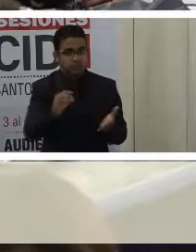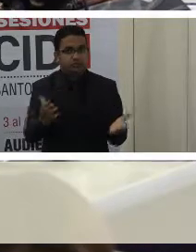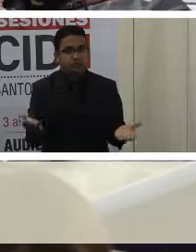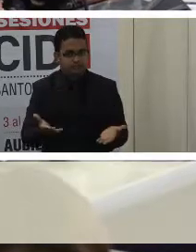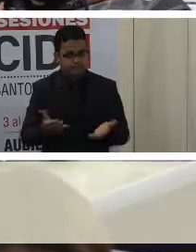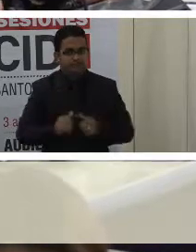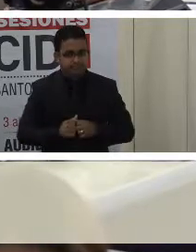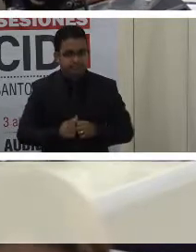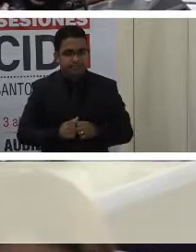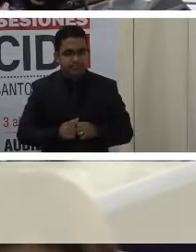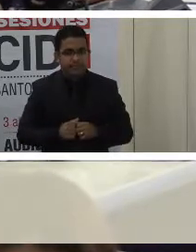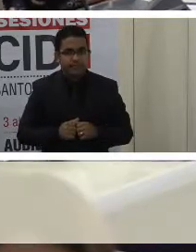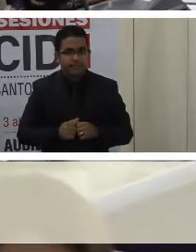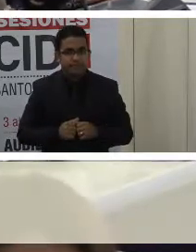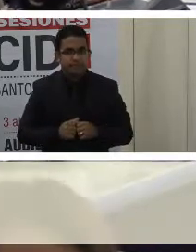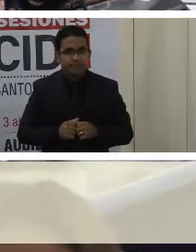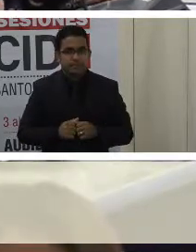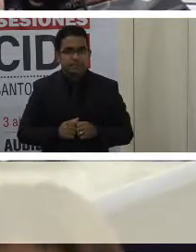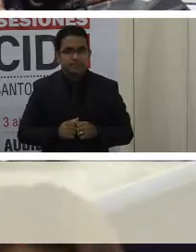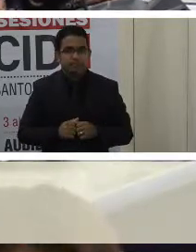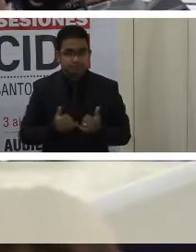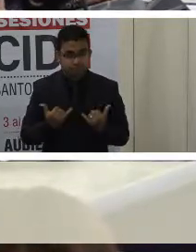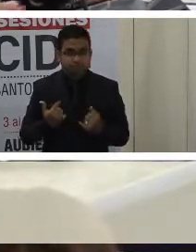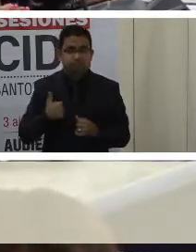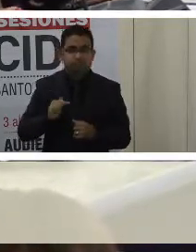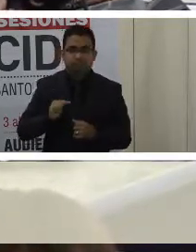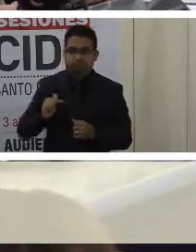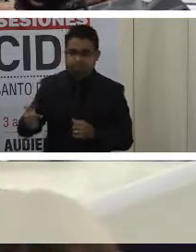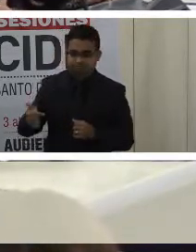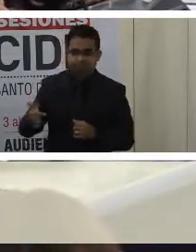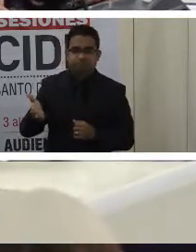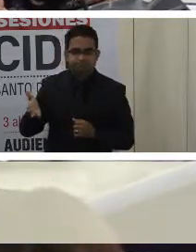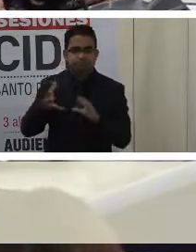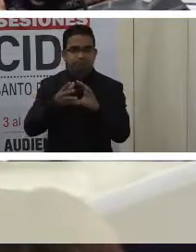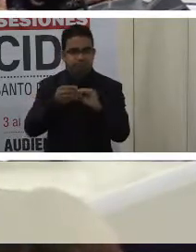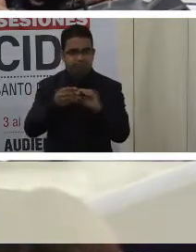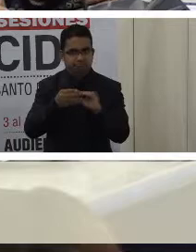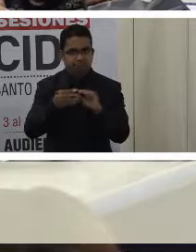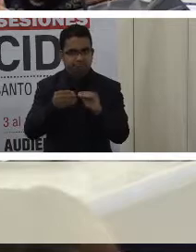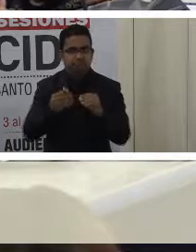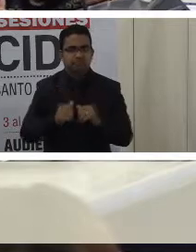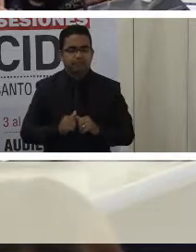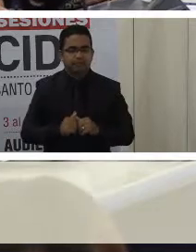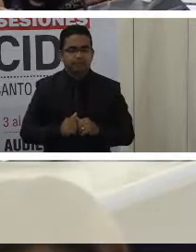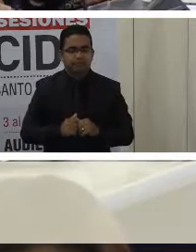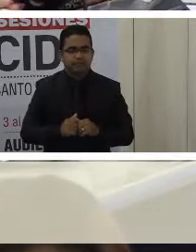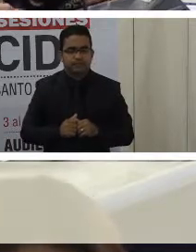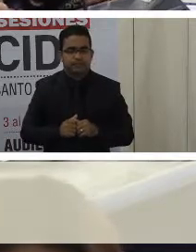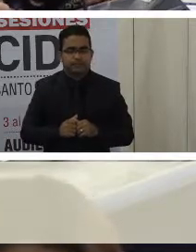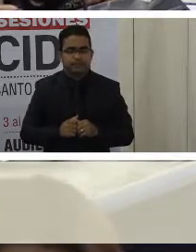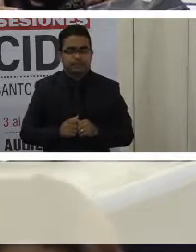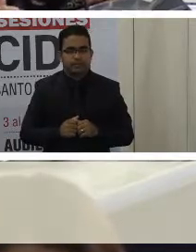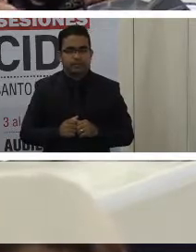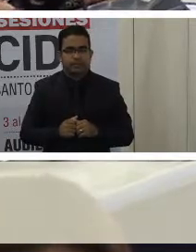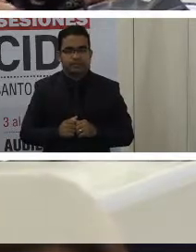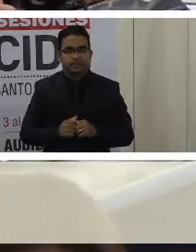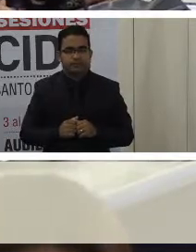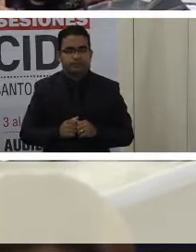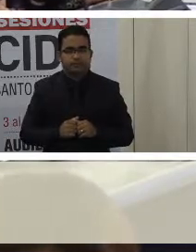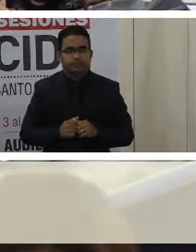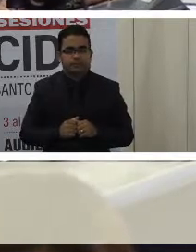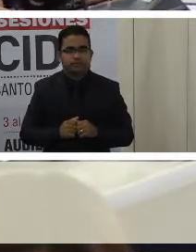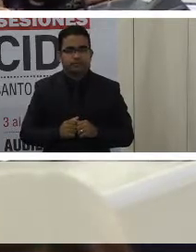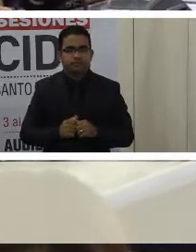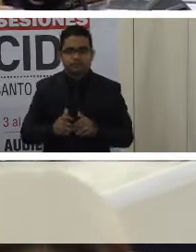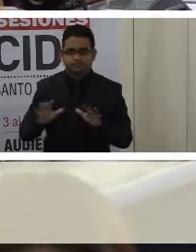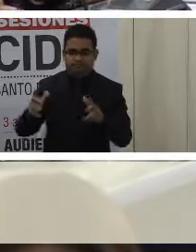audiencia. Voy a darle inmediatamente la voz, la palabra a la sociedad